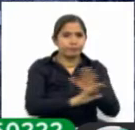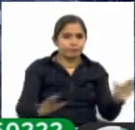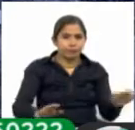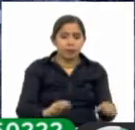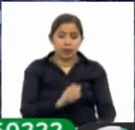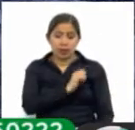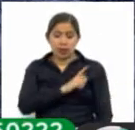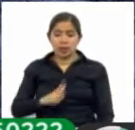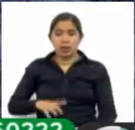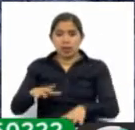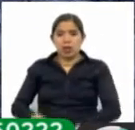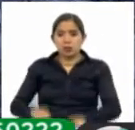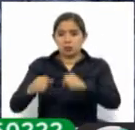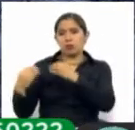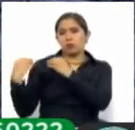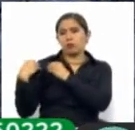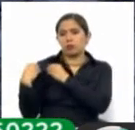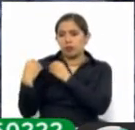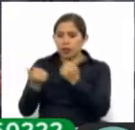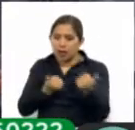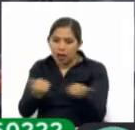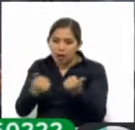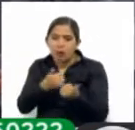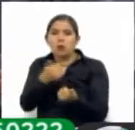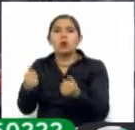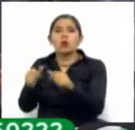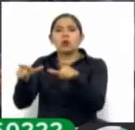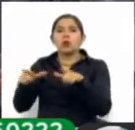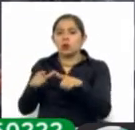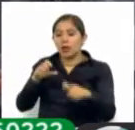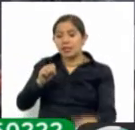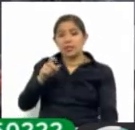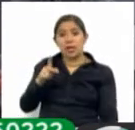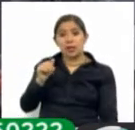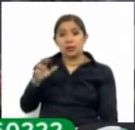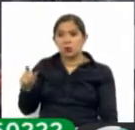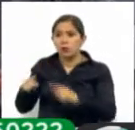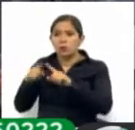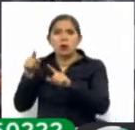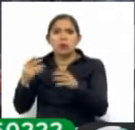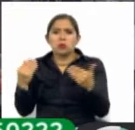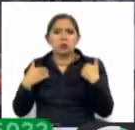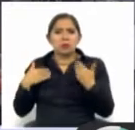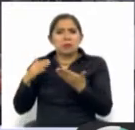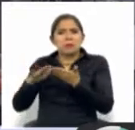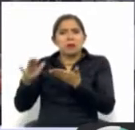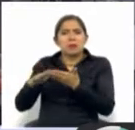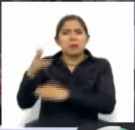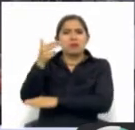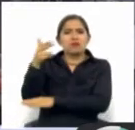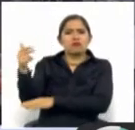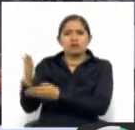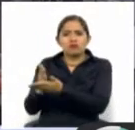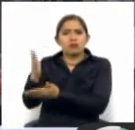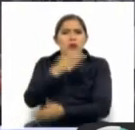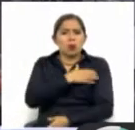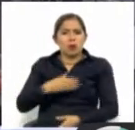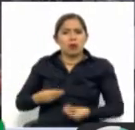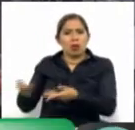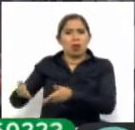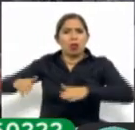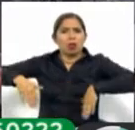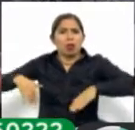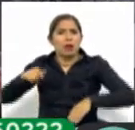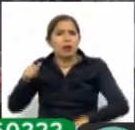decide hacerse cargo de la administración de Zacachurú, a pesar de no contar con la licencia ambiental, que la gobernación debiera otorgarle al